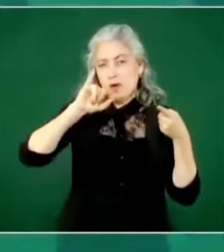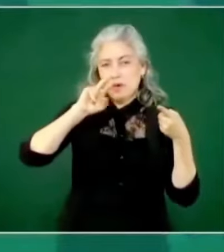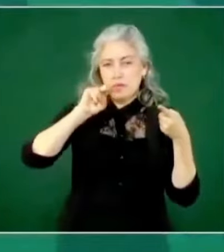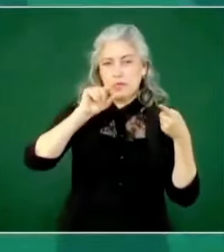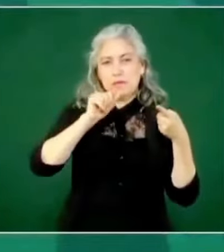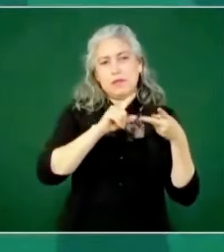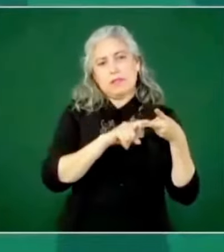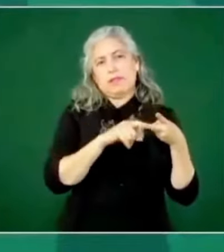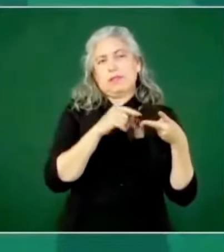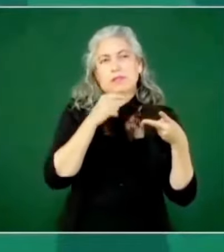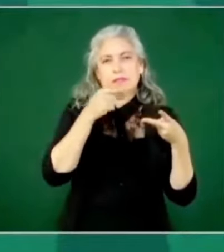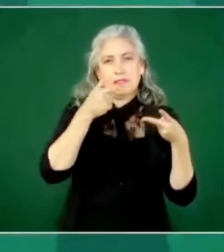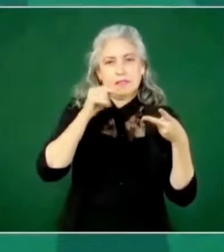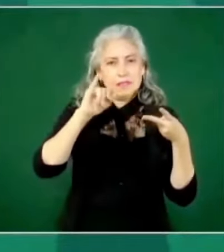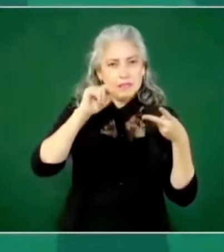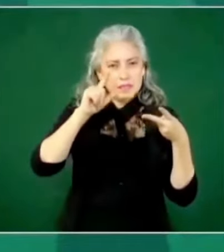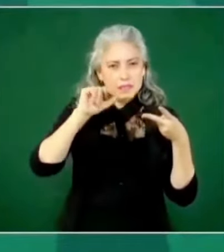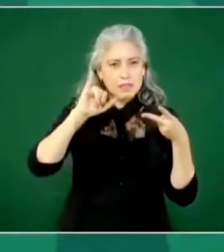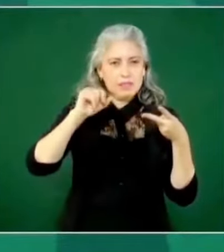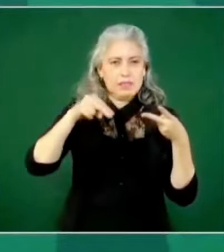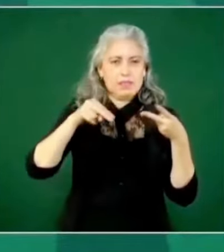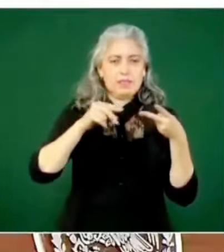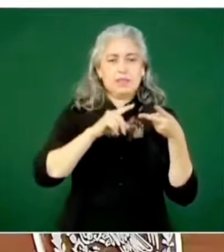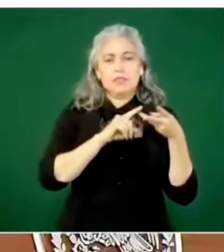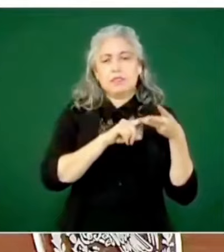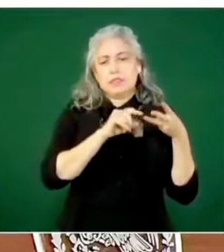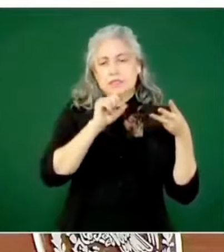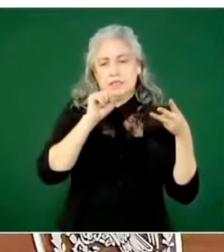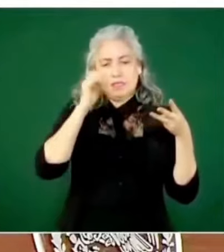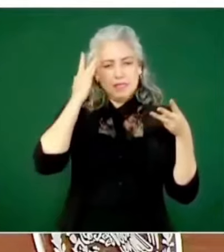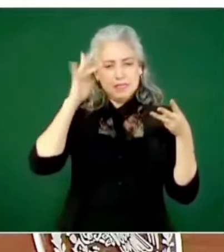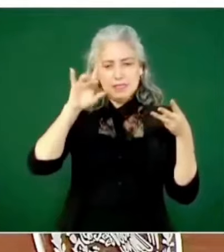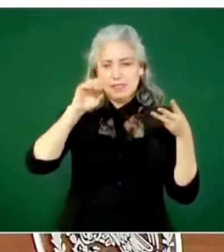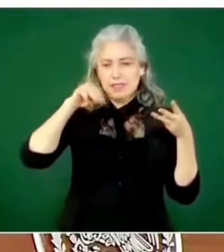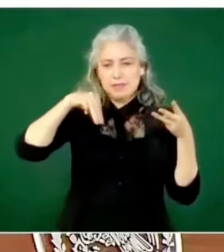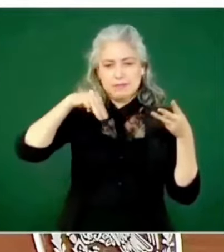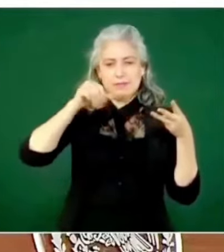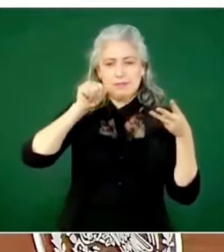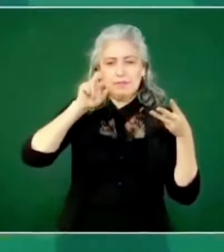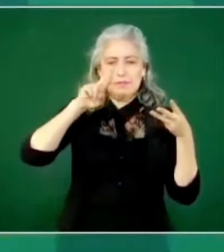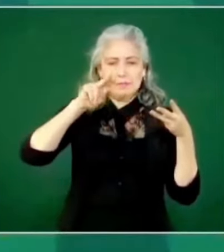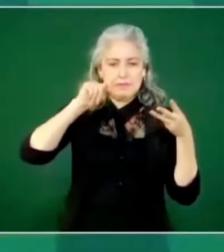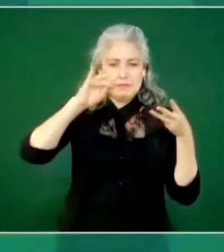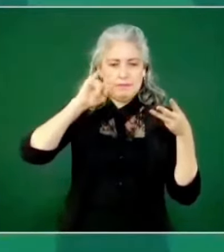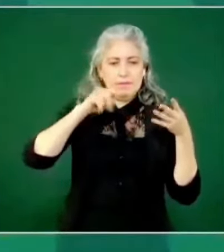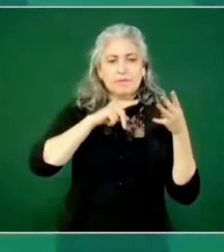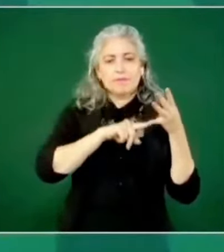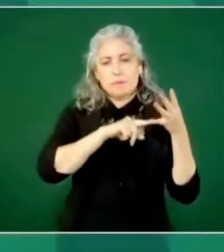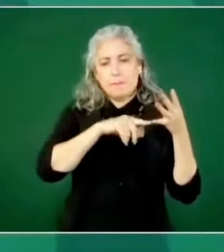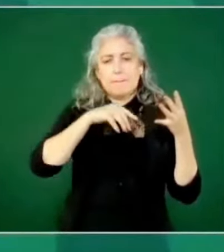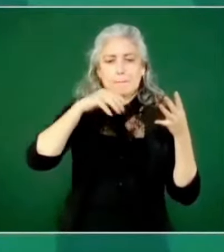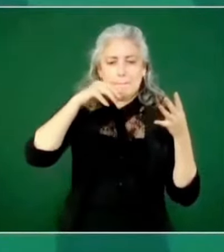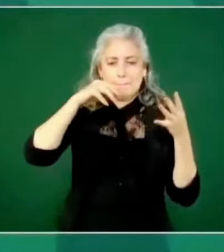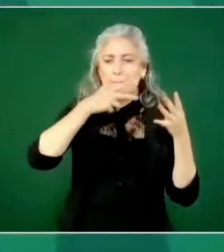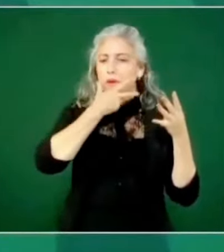Martín, o hasta el propio cura Morelos, me digo,